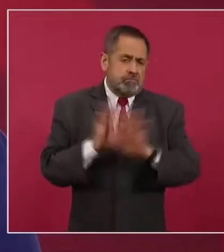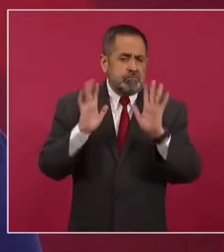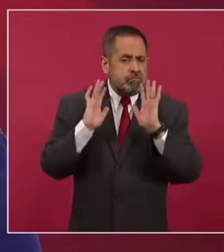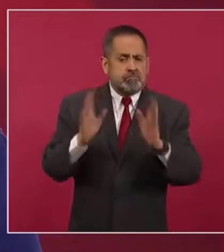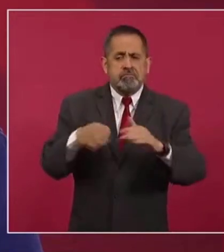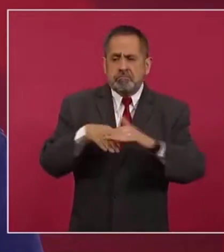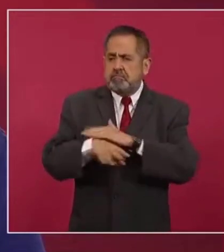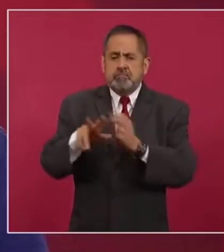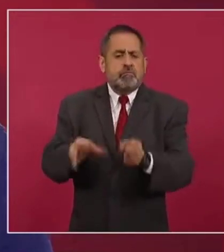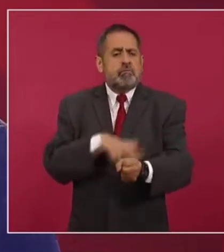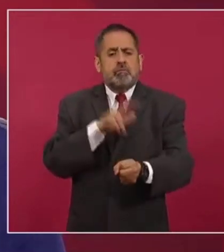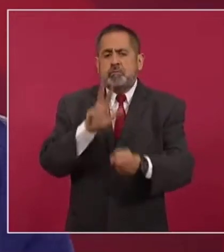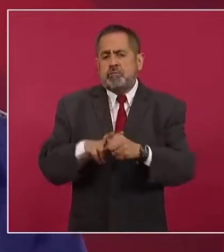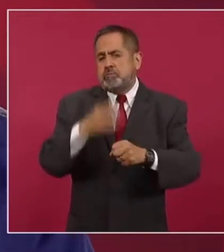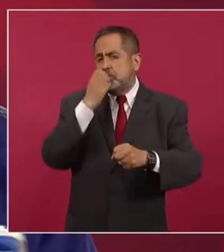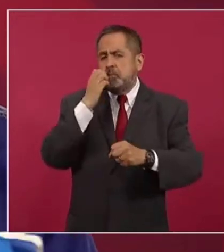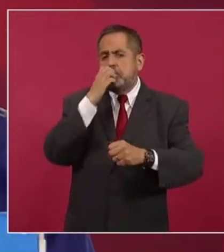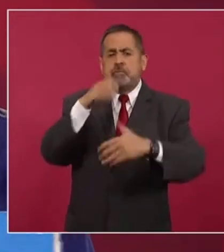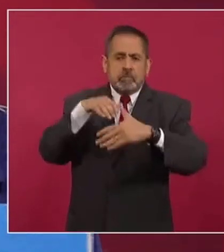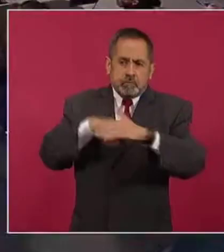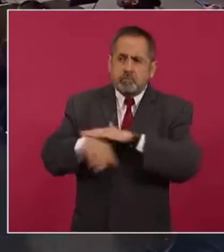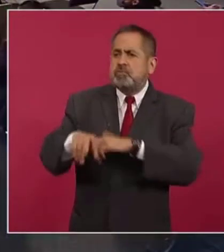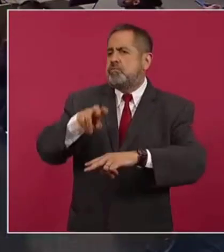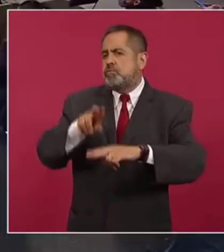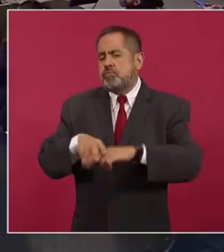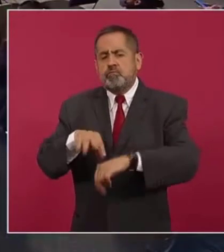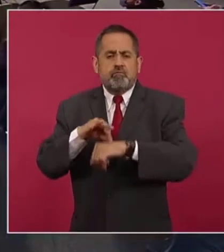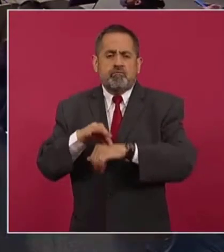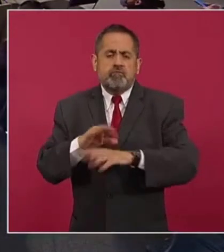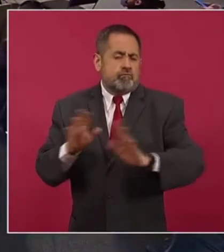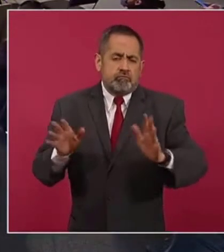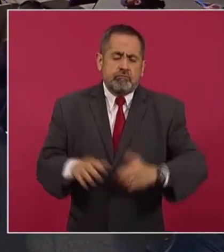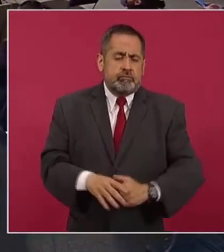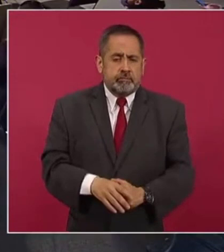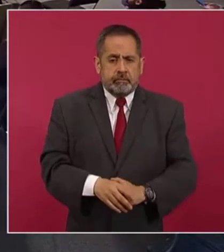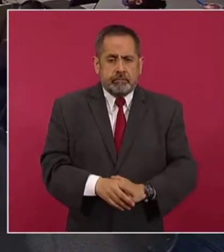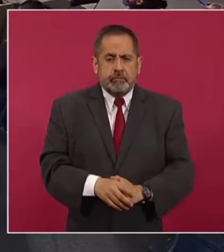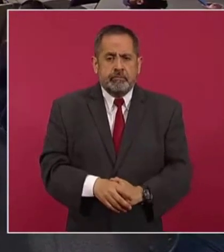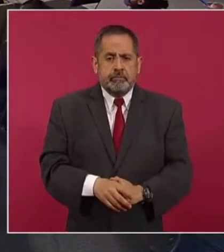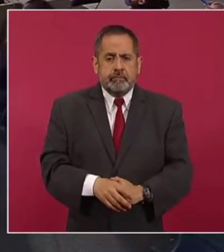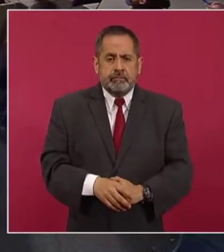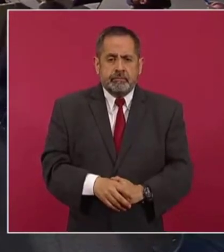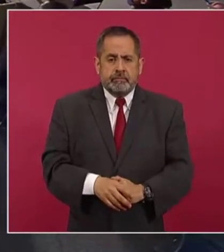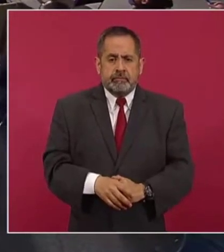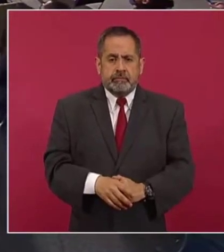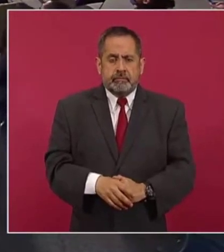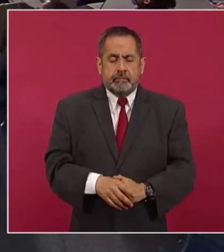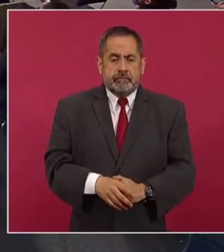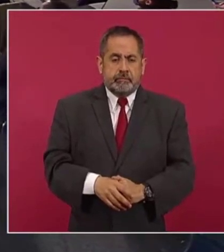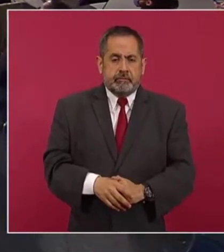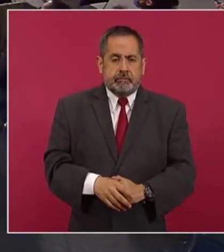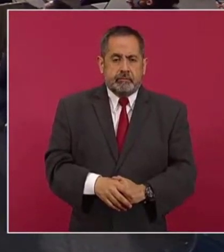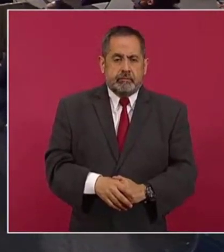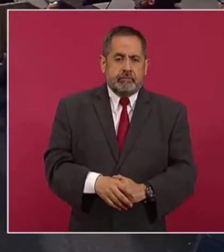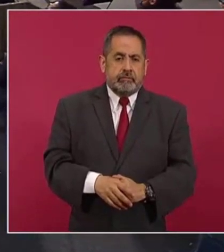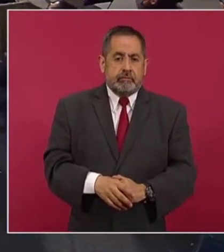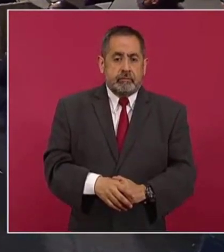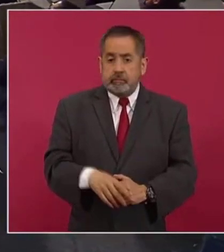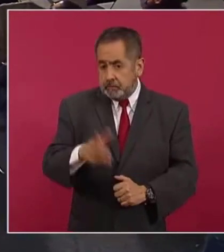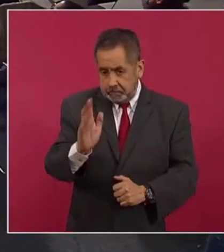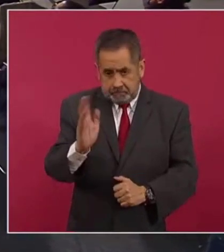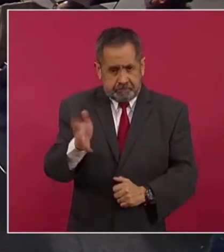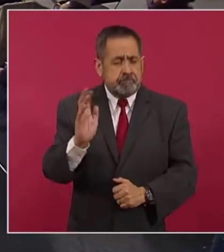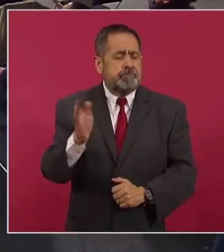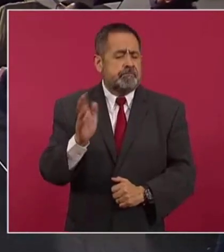normal. Eso sería mi problema. ¿Perdón? ¿A partir de cuándo sería el regreso? Pues ya están,